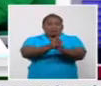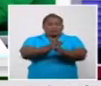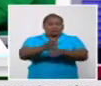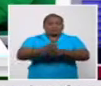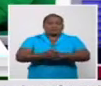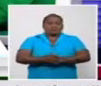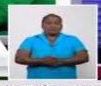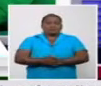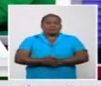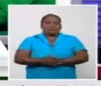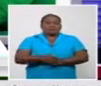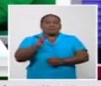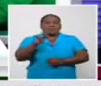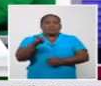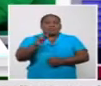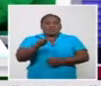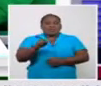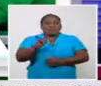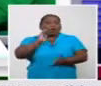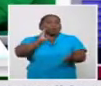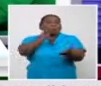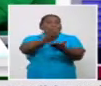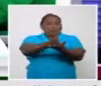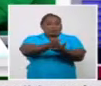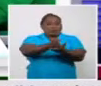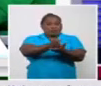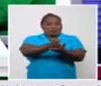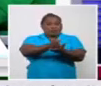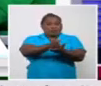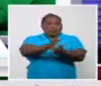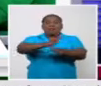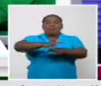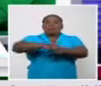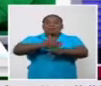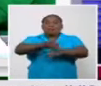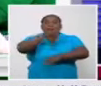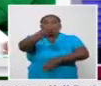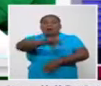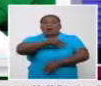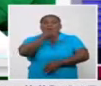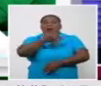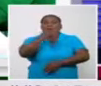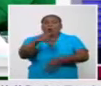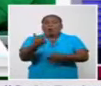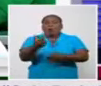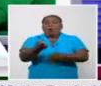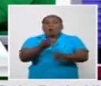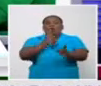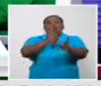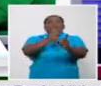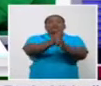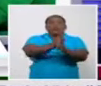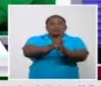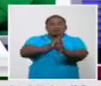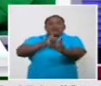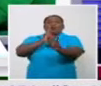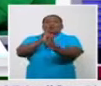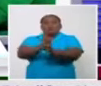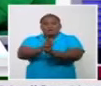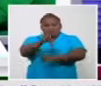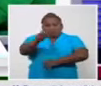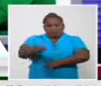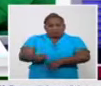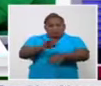Esto es directamente. Después vamos a ver cómo el contacto de ese que se infectó con una